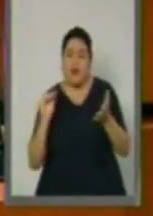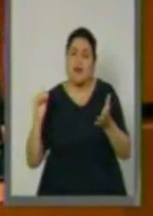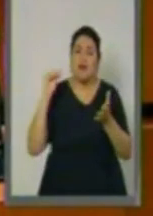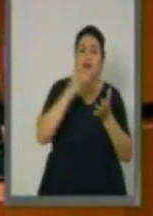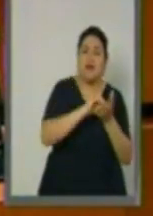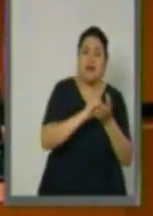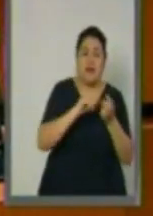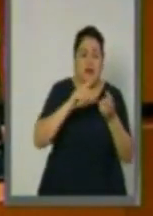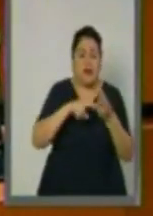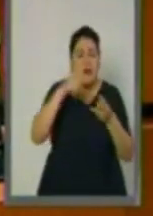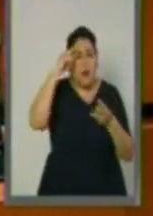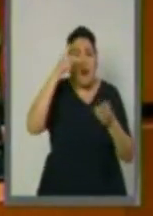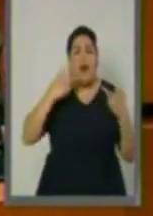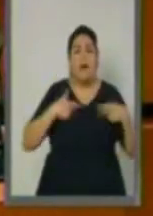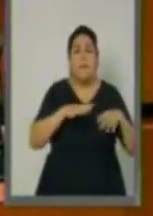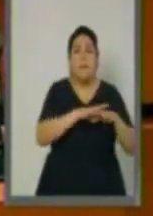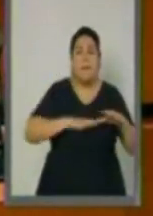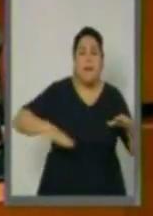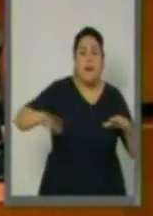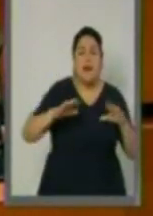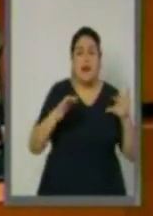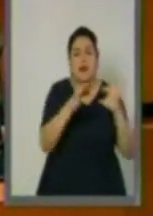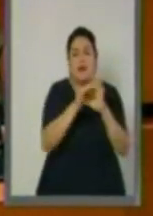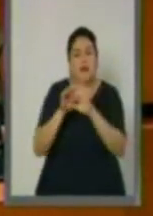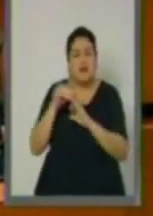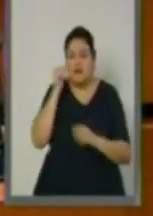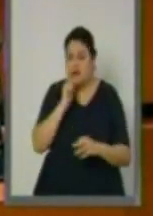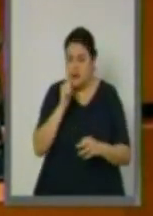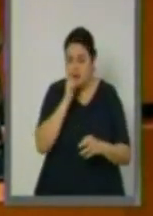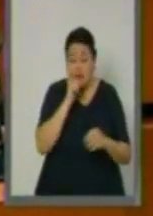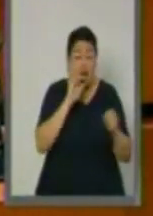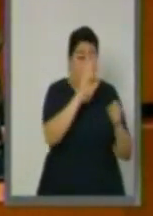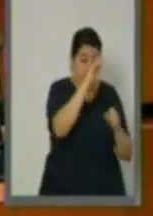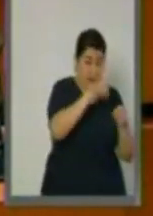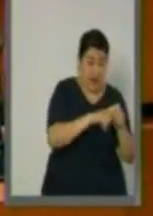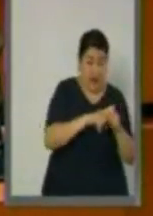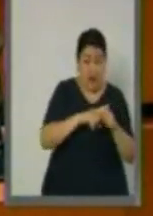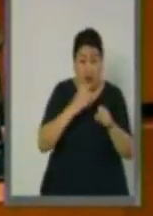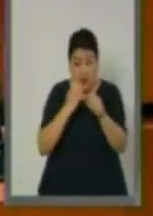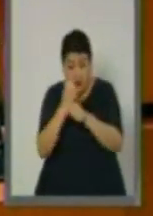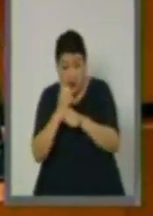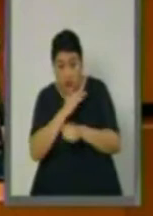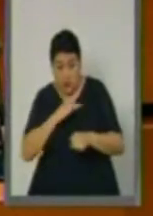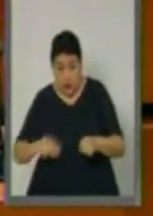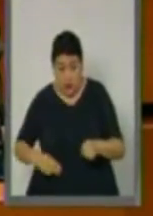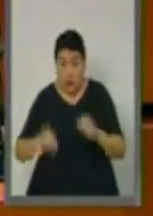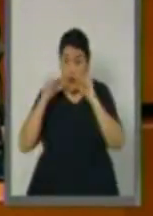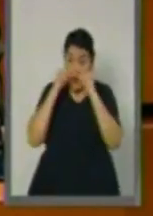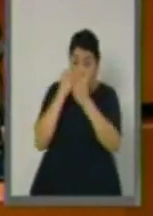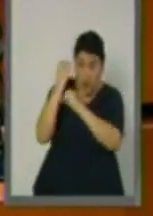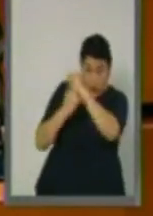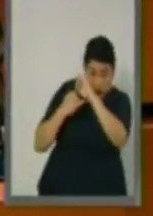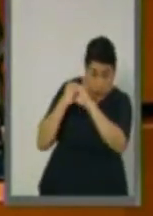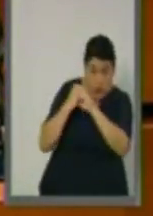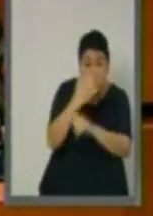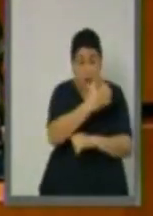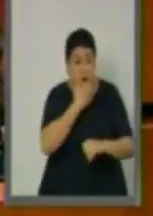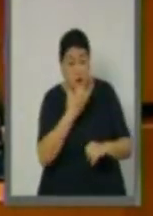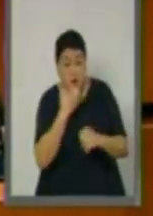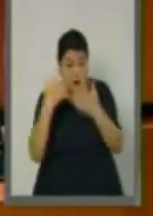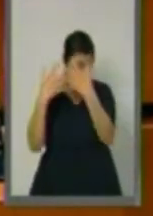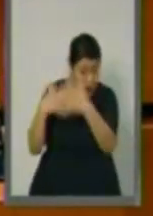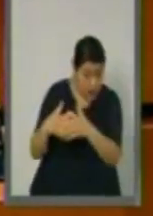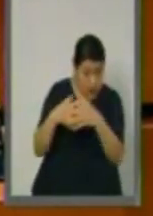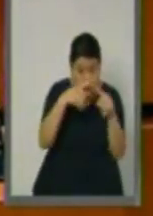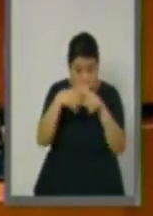permanentes de cooperación entre los tres niveles de gobierno, organizaciones internacionales, institutos académicos, sector privado,